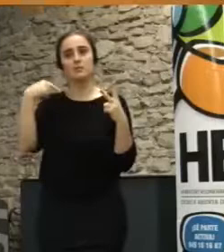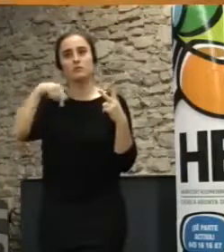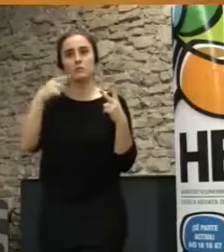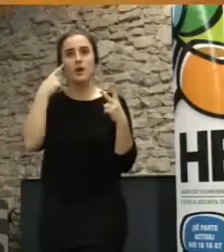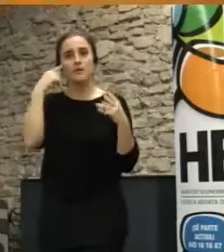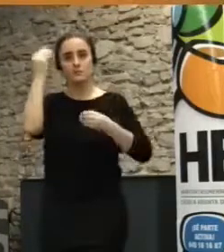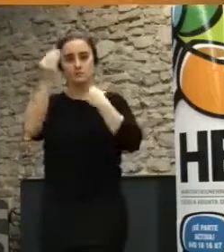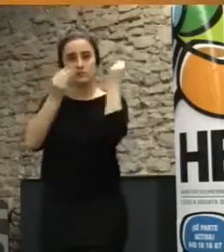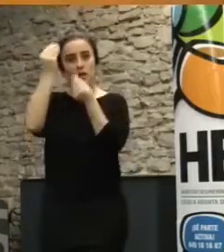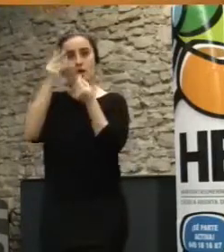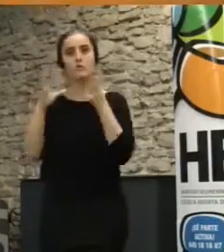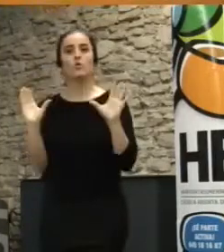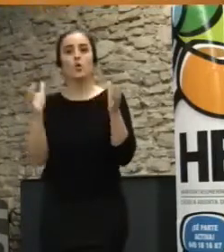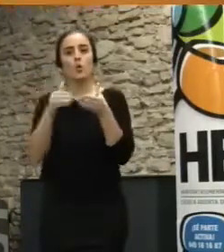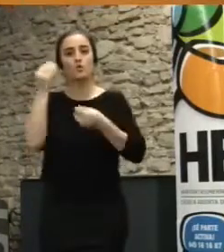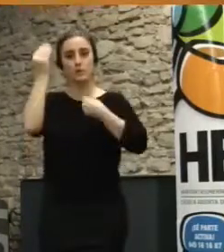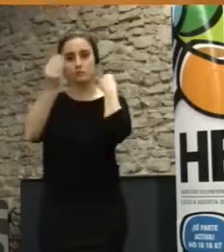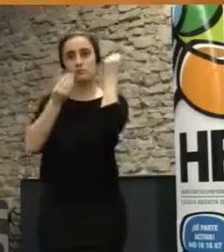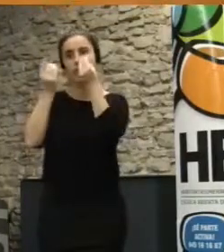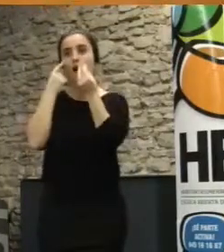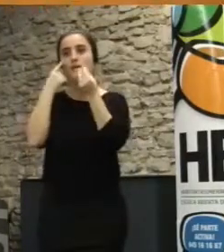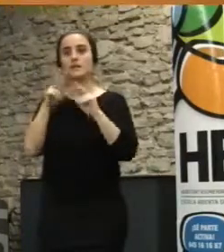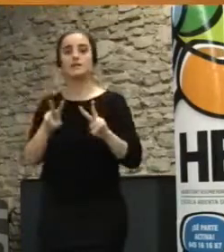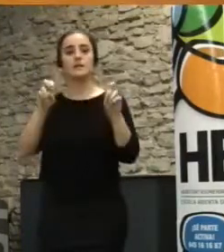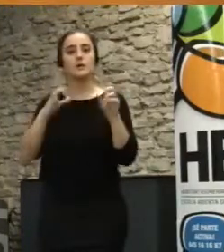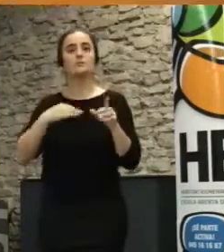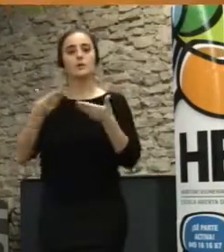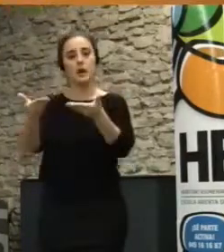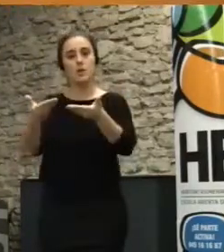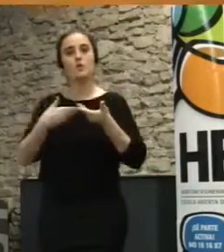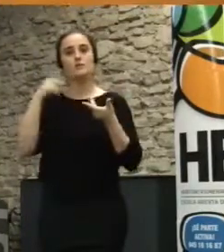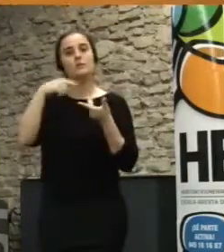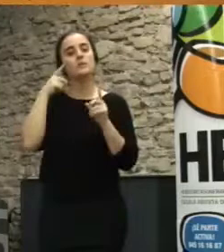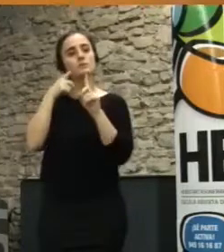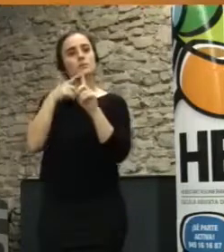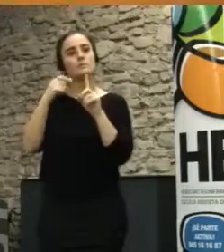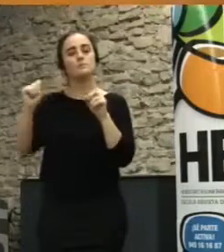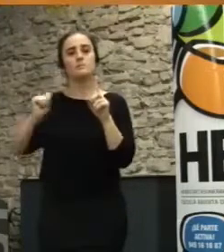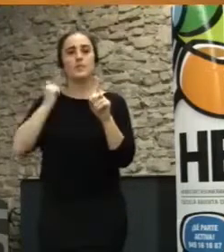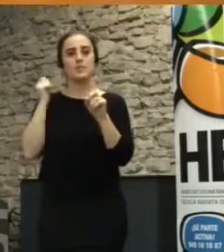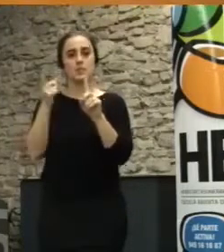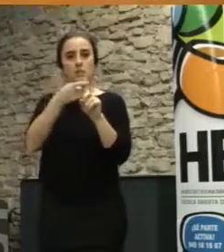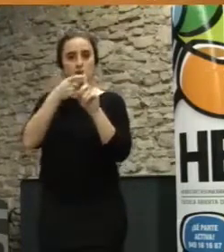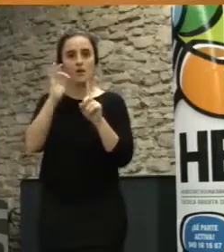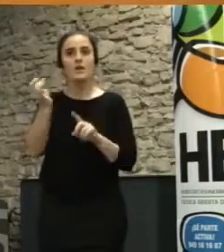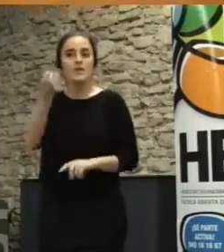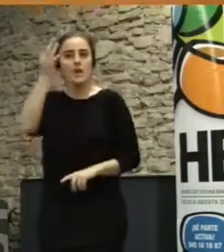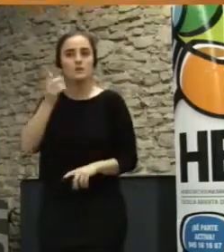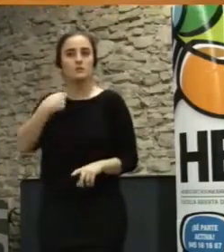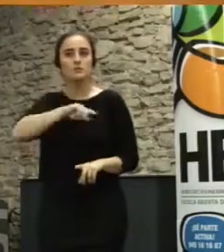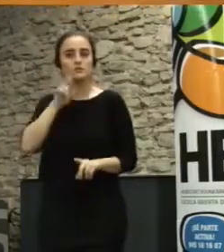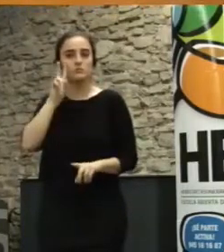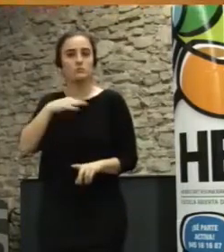reflexión conjunta sobre este tema que nos ayude a identificar oportunidades e ideas que podamos